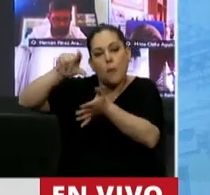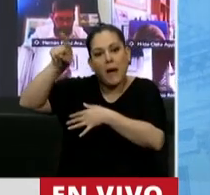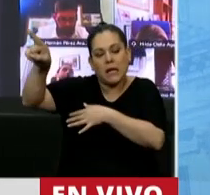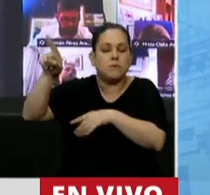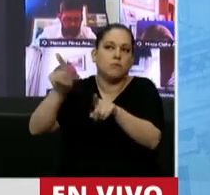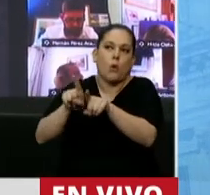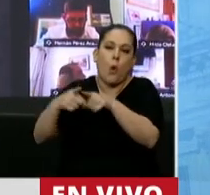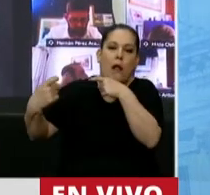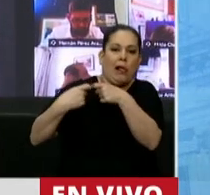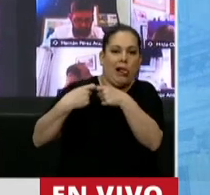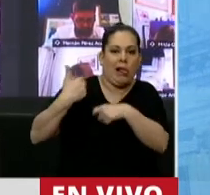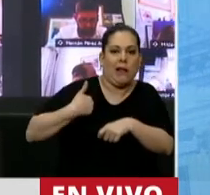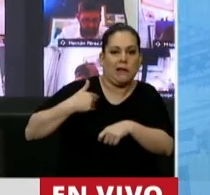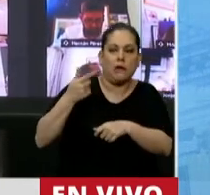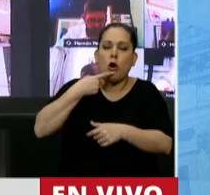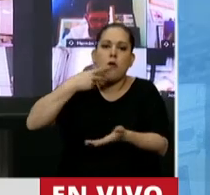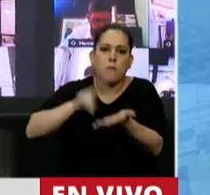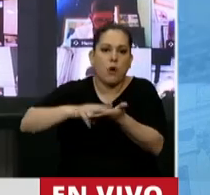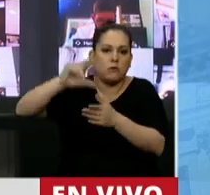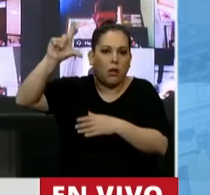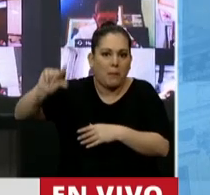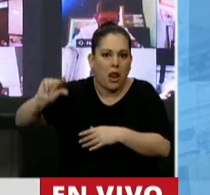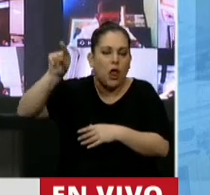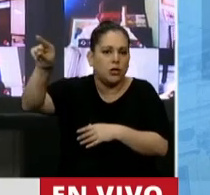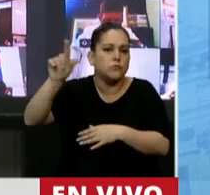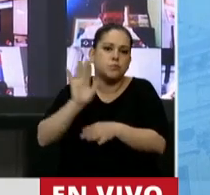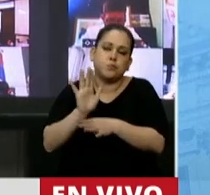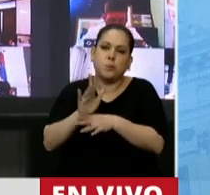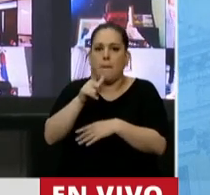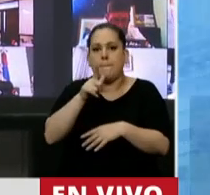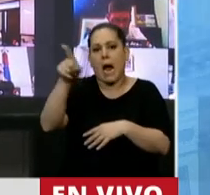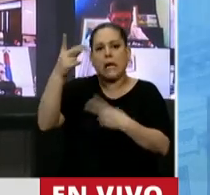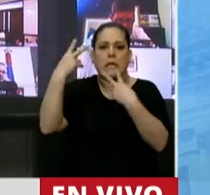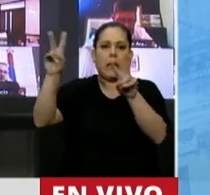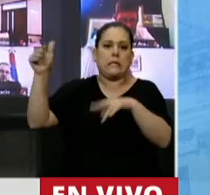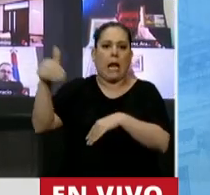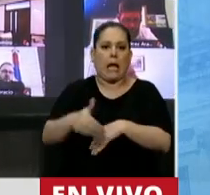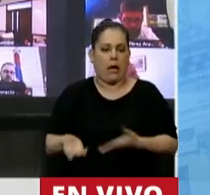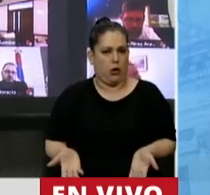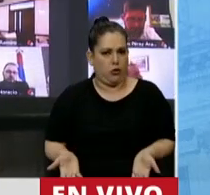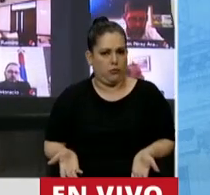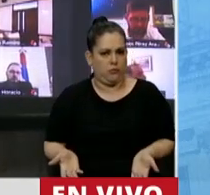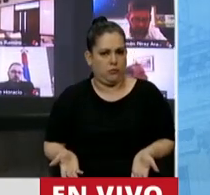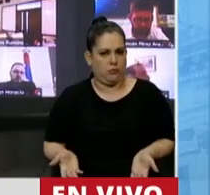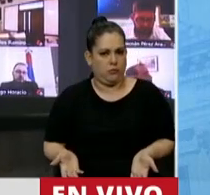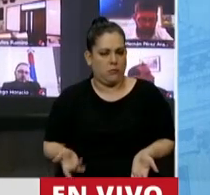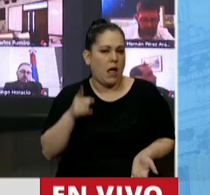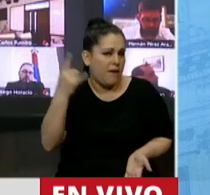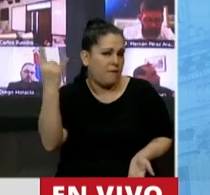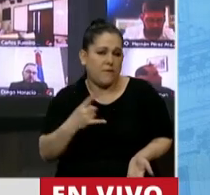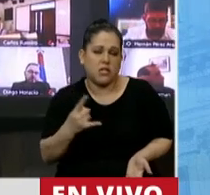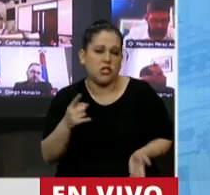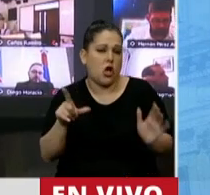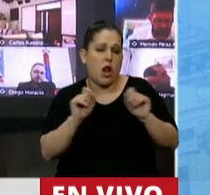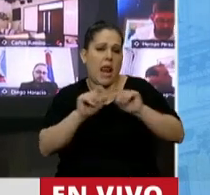cooperante o de bajo nula tributación, va a ser tratado como si fuera un residente en el país. Se crea una ficción legal,